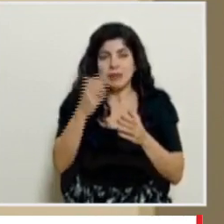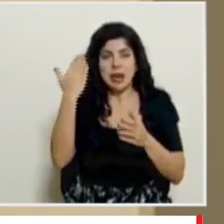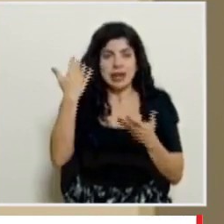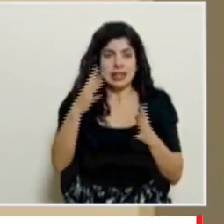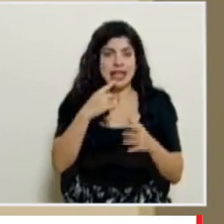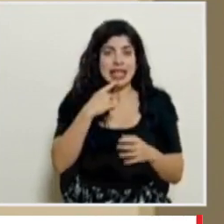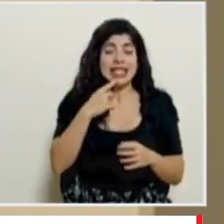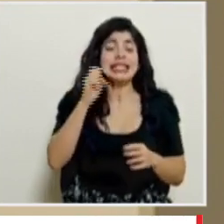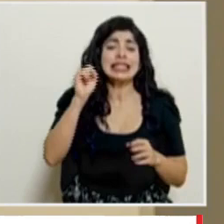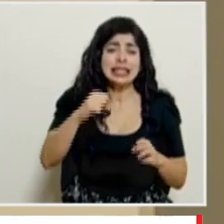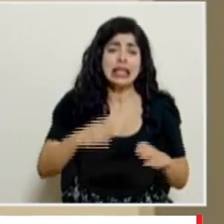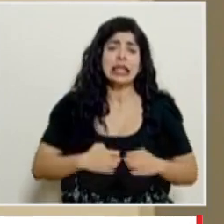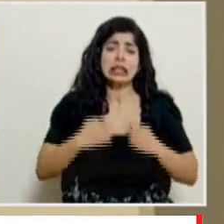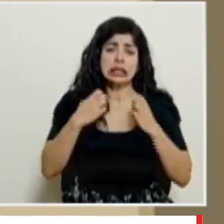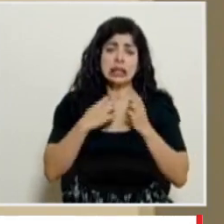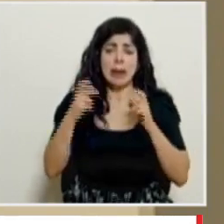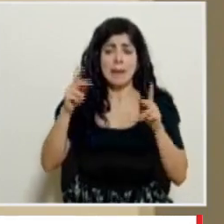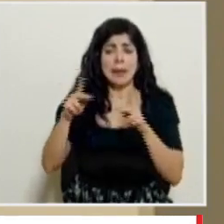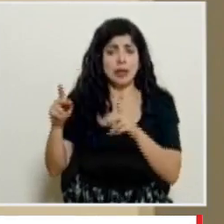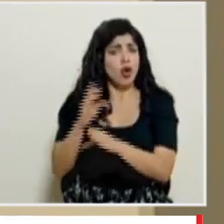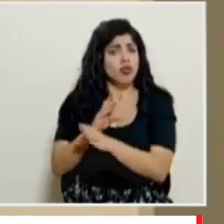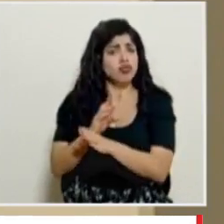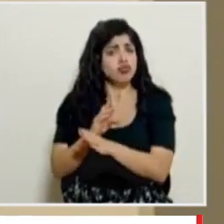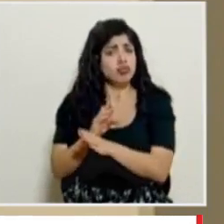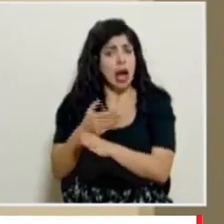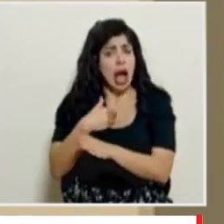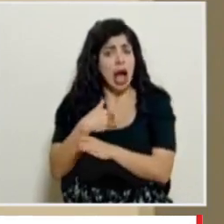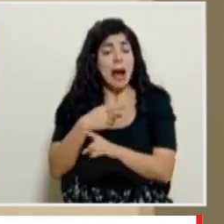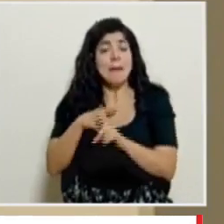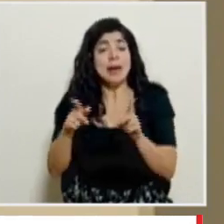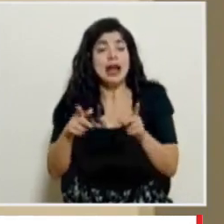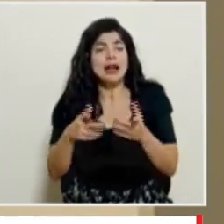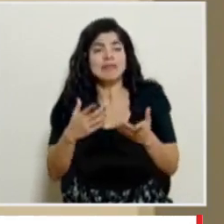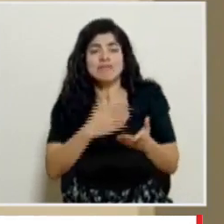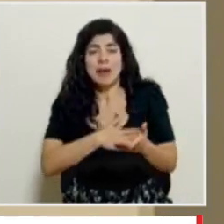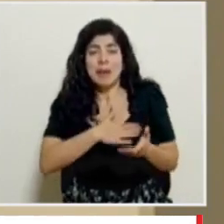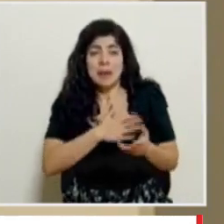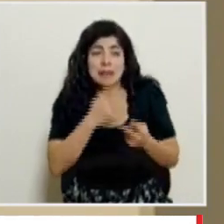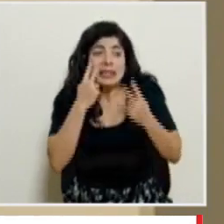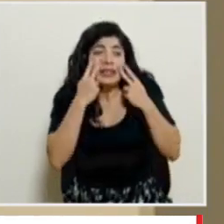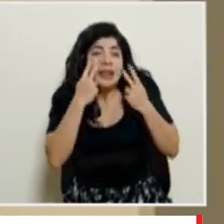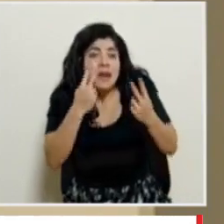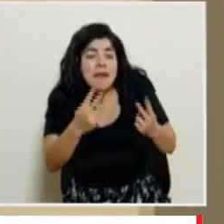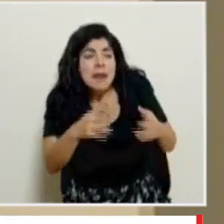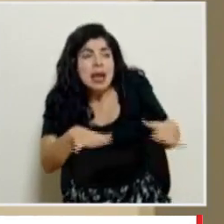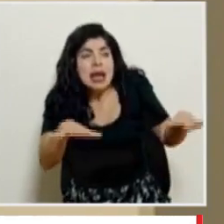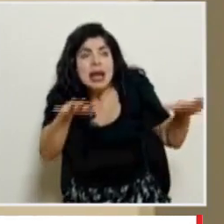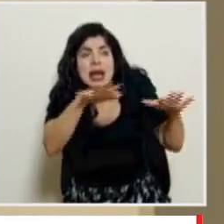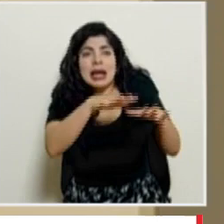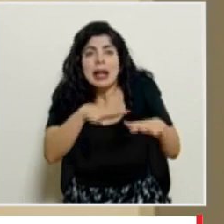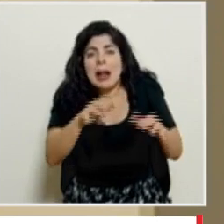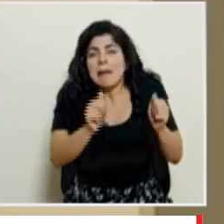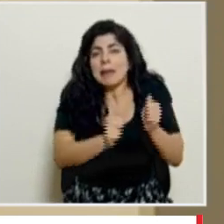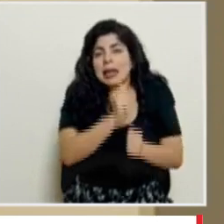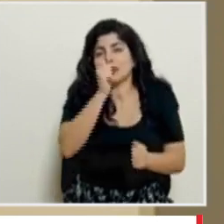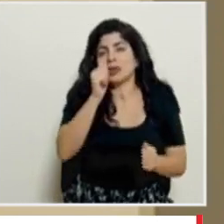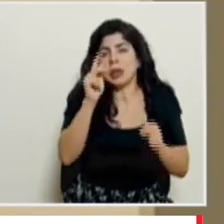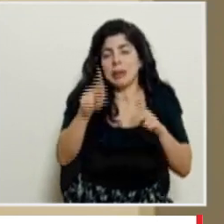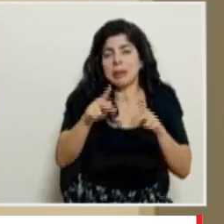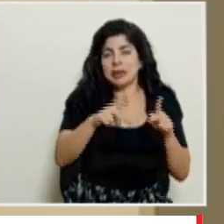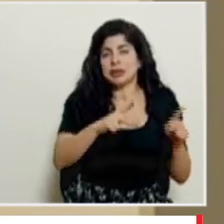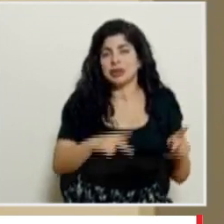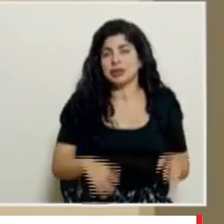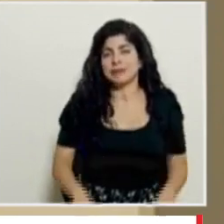pues si existe un sector de la población que se sigue cuidando pero lamentablemente se percibe que hay un porcentaje mayor